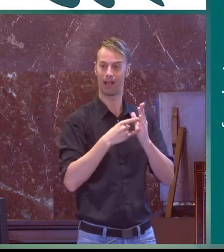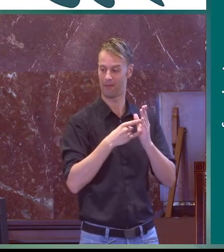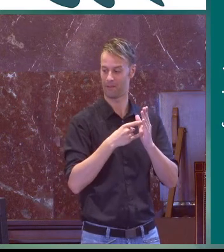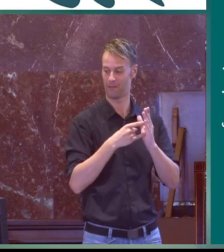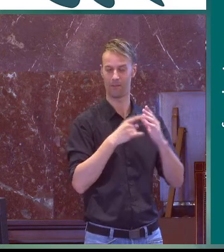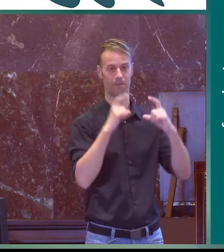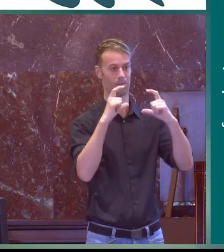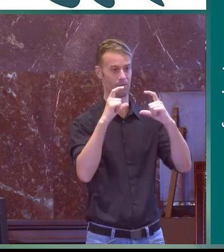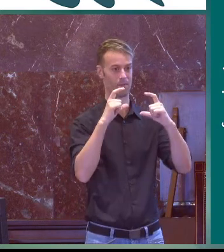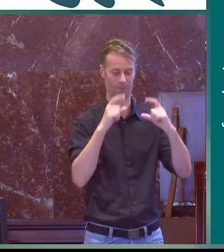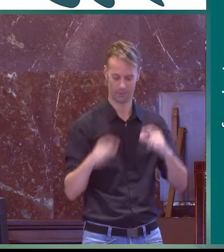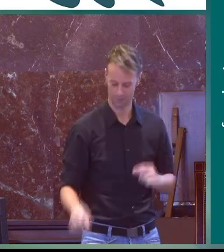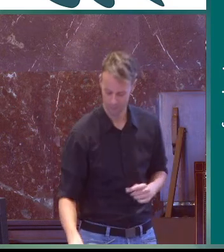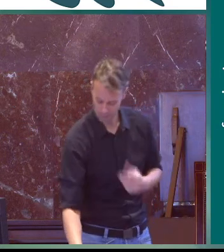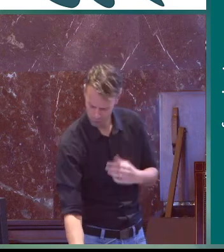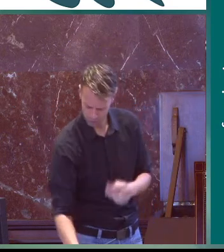el exosistema